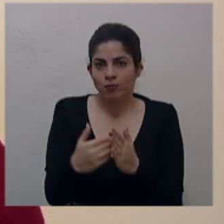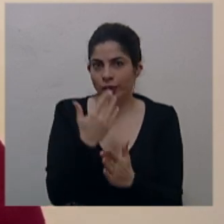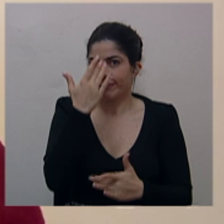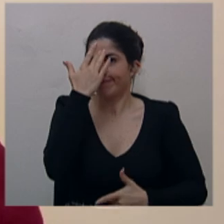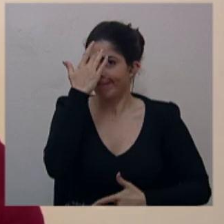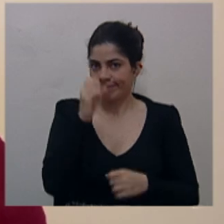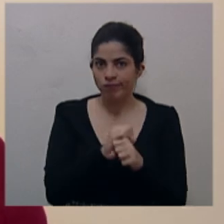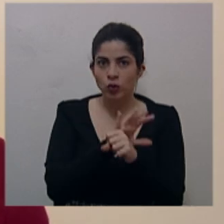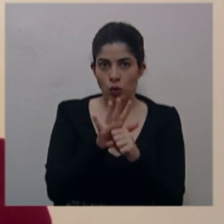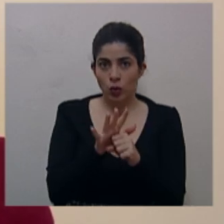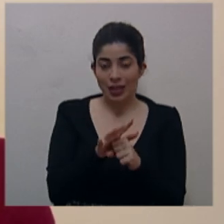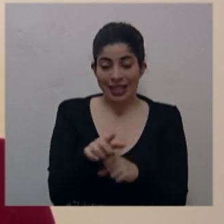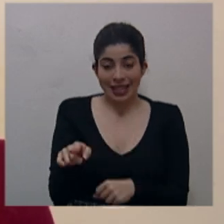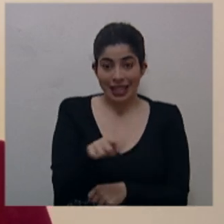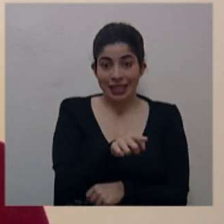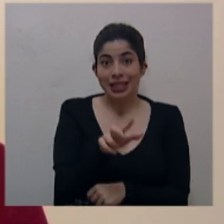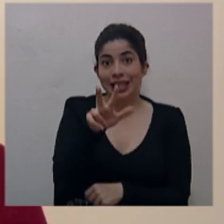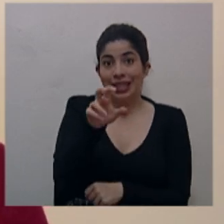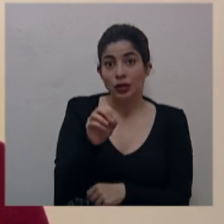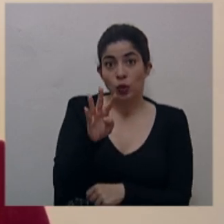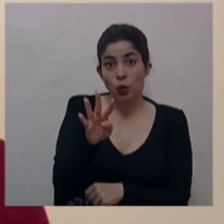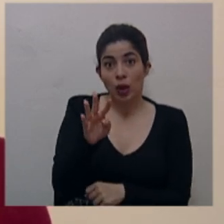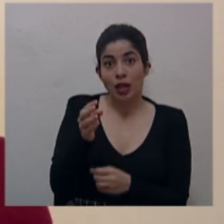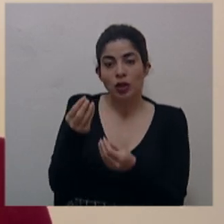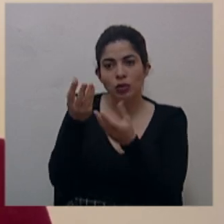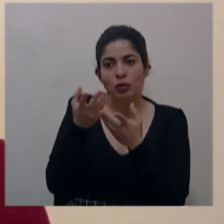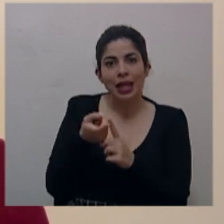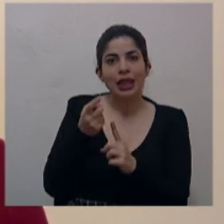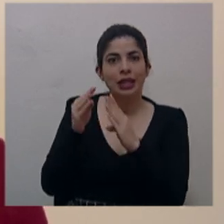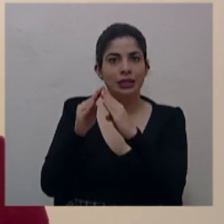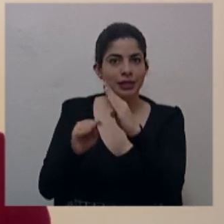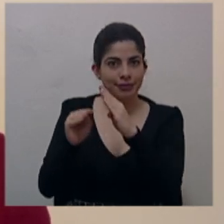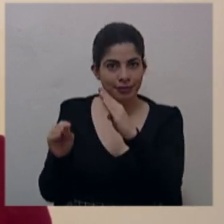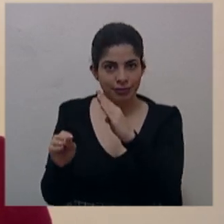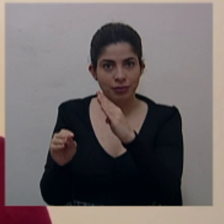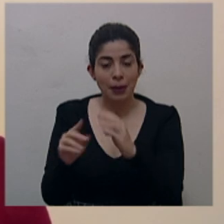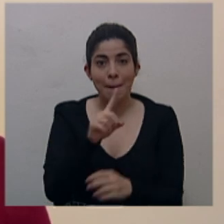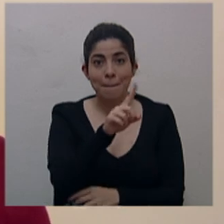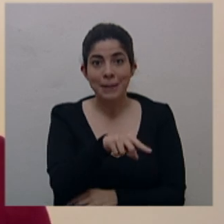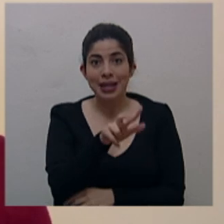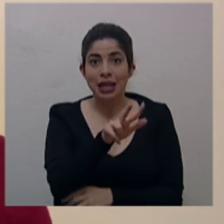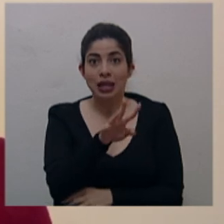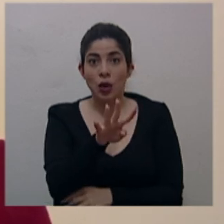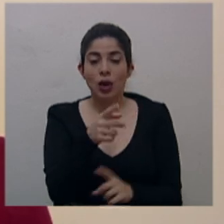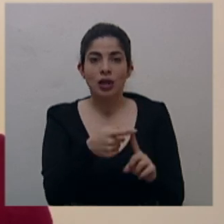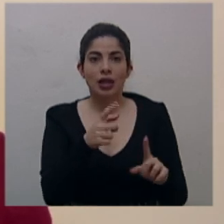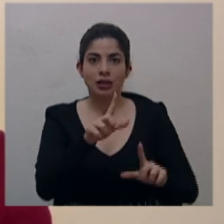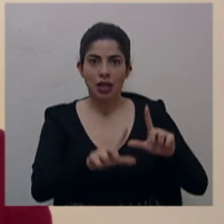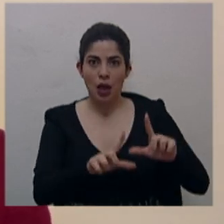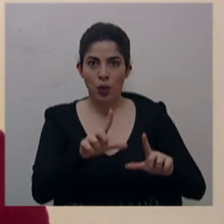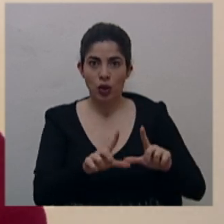-19, de los cuales 304 fueron diagnosticados por nexo epidemiológico y 1,034 por laboratorio,